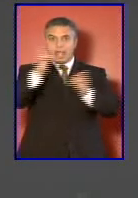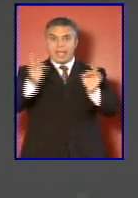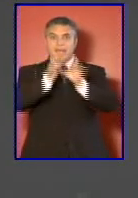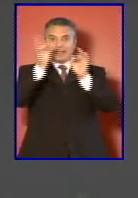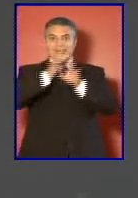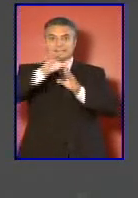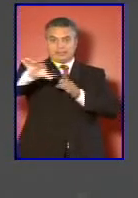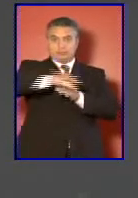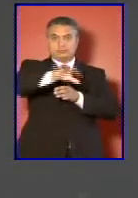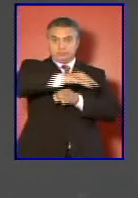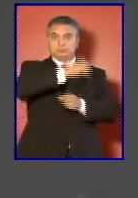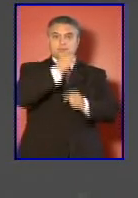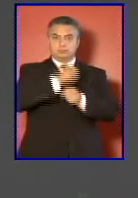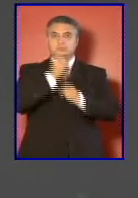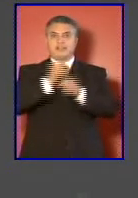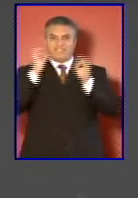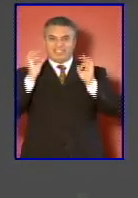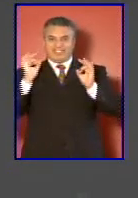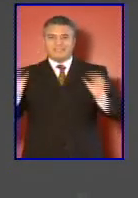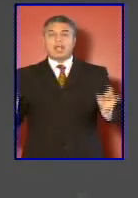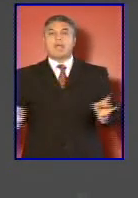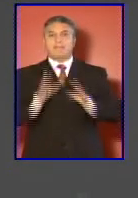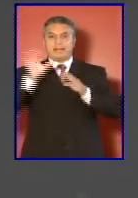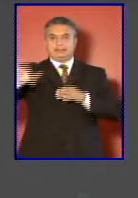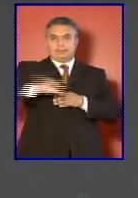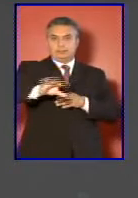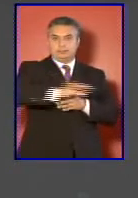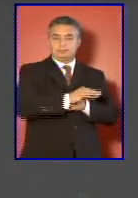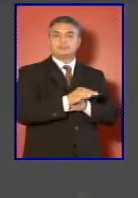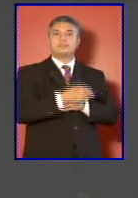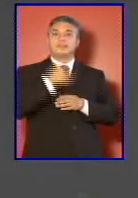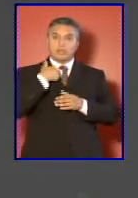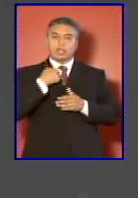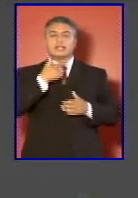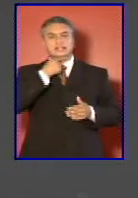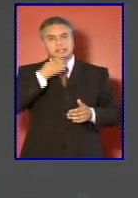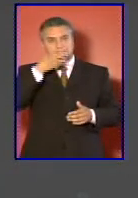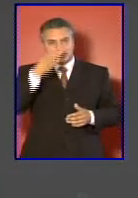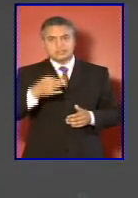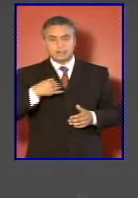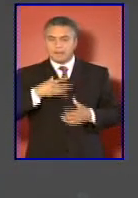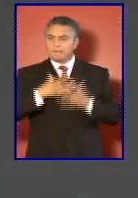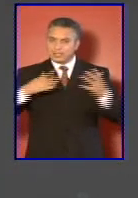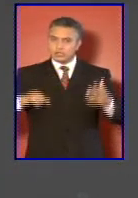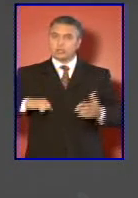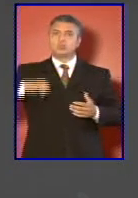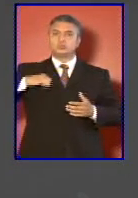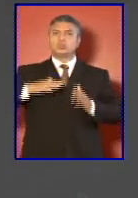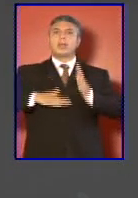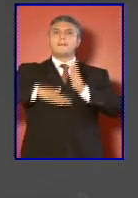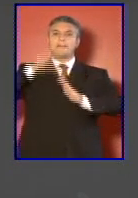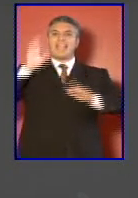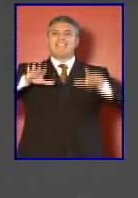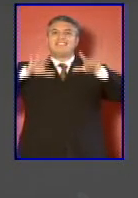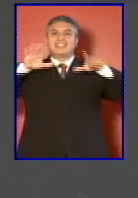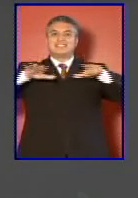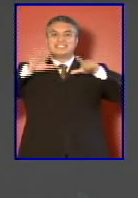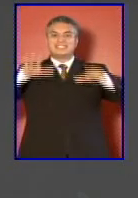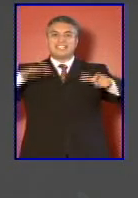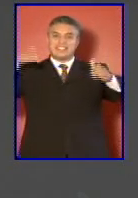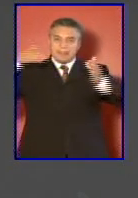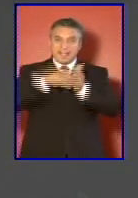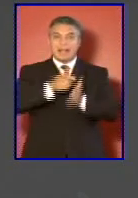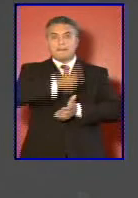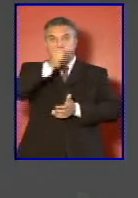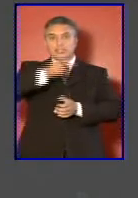emergencia en labores efectivas de emergencia y quiero decirles con orgullo que más de 17.000 personas trabajaron con el